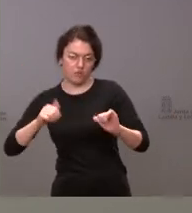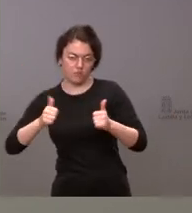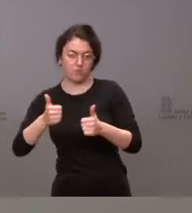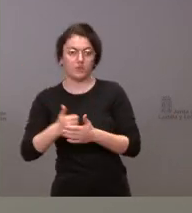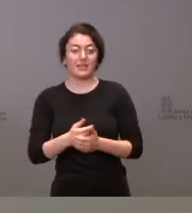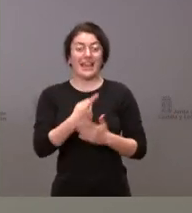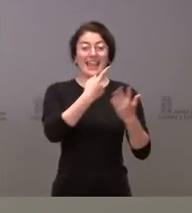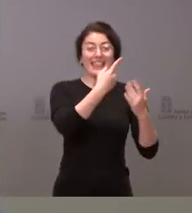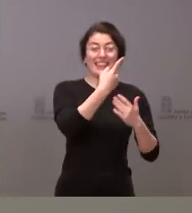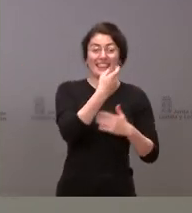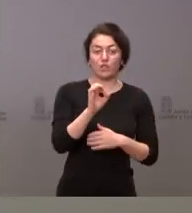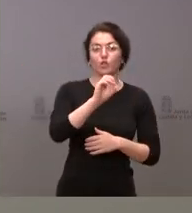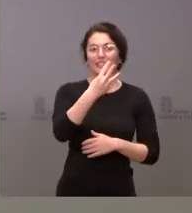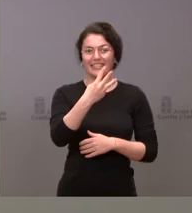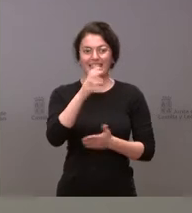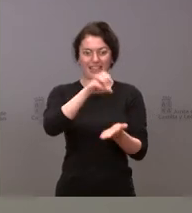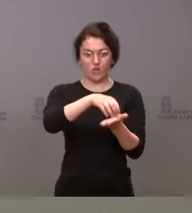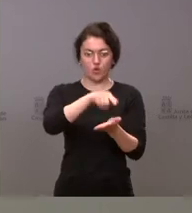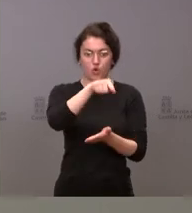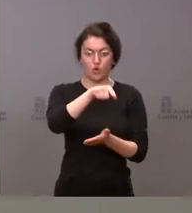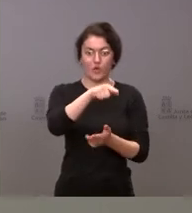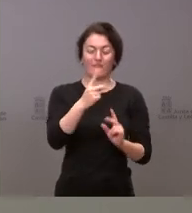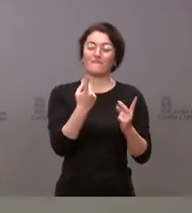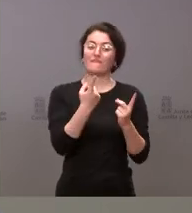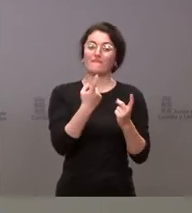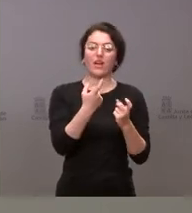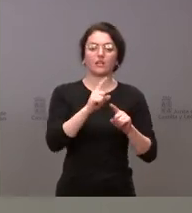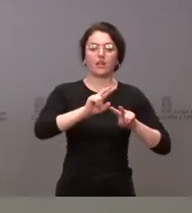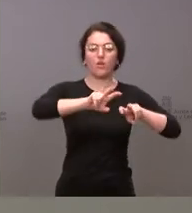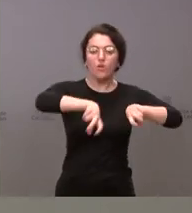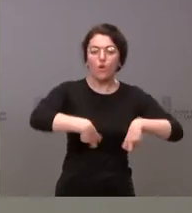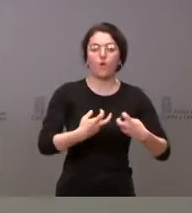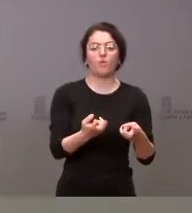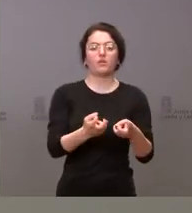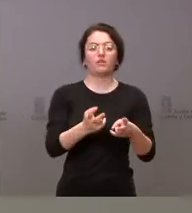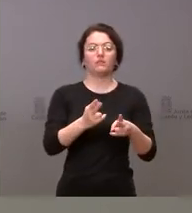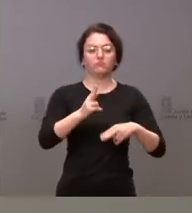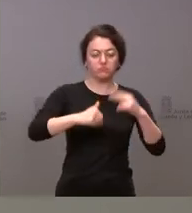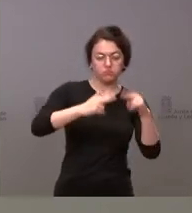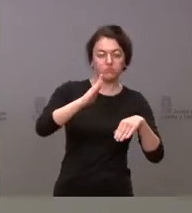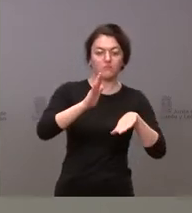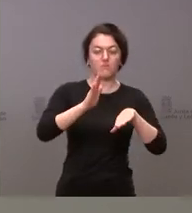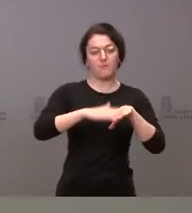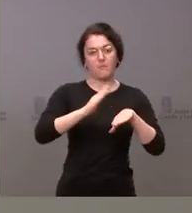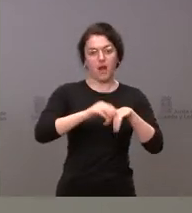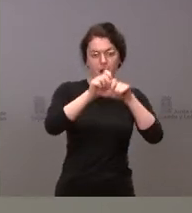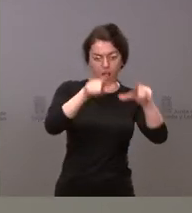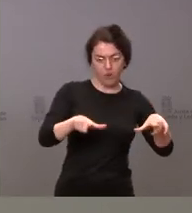de los 136 van a tener que llevar a cabo obras de infraestructuras para el acondicionamiento de estas aulas.